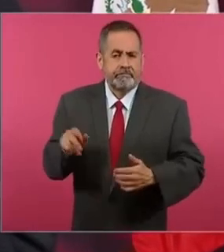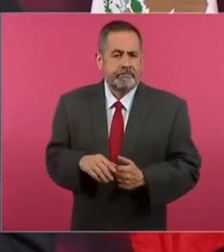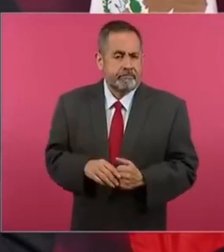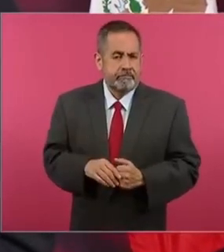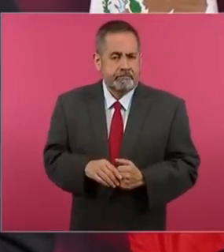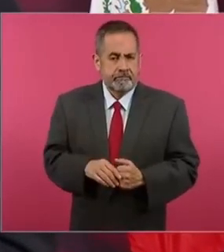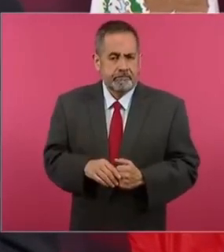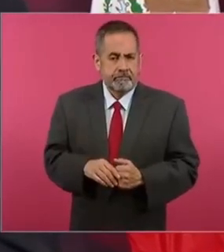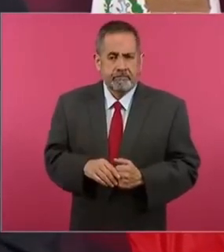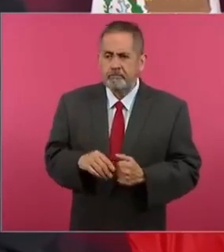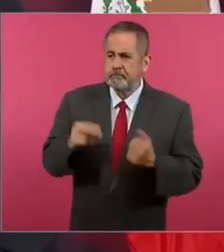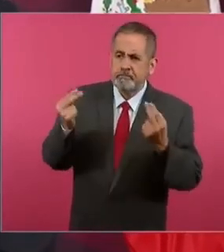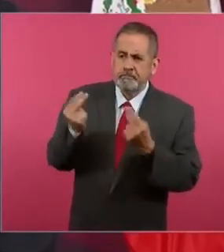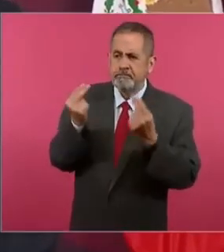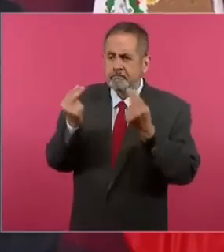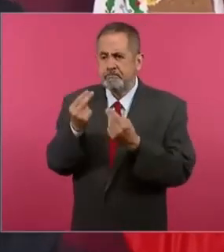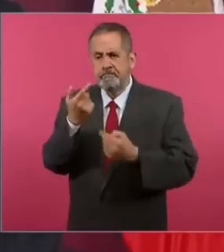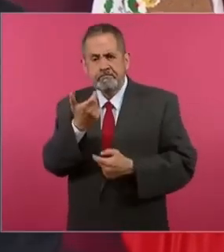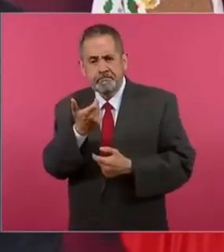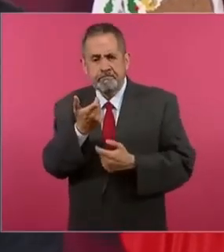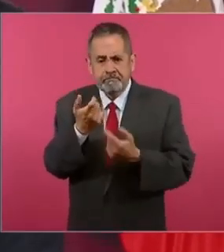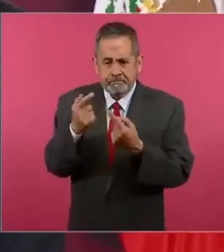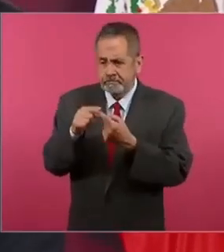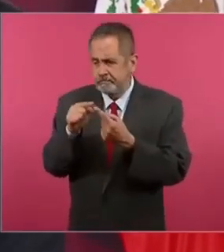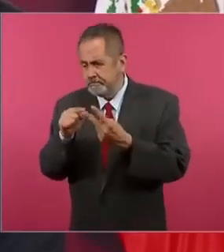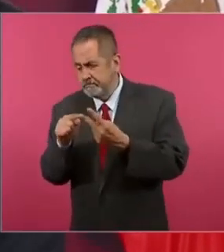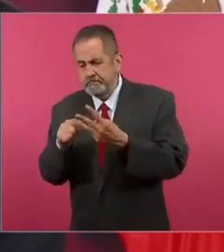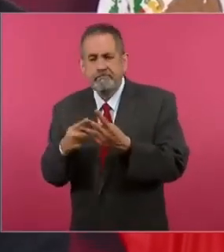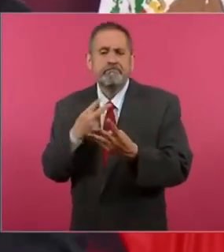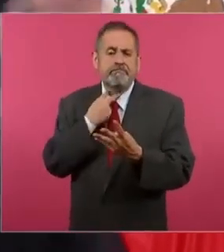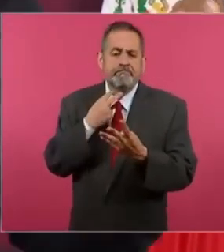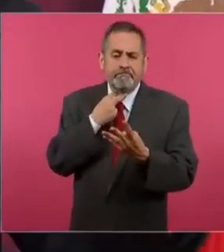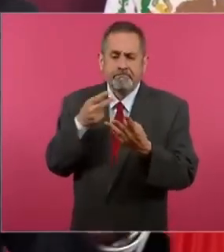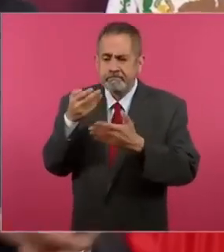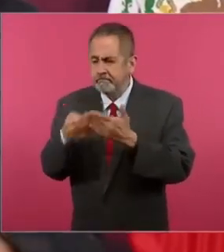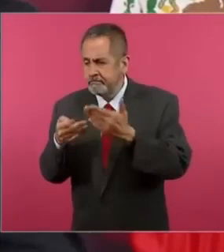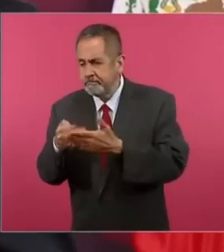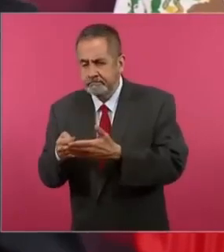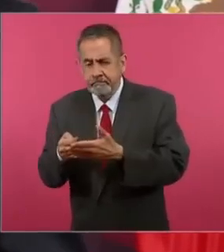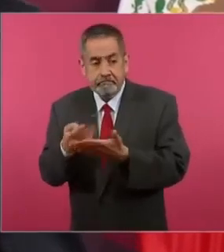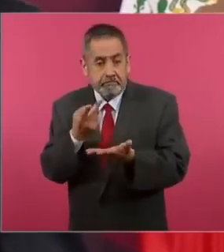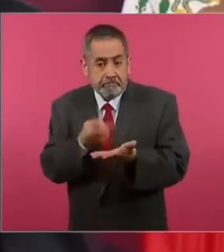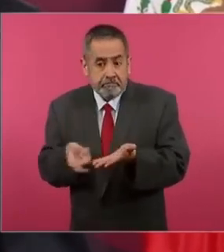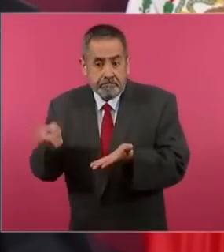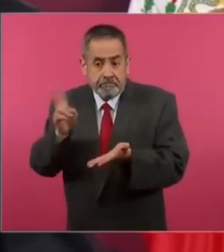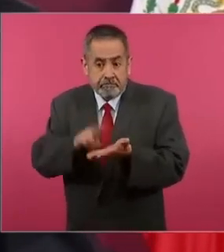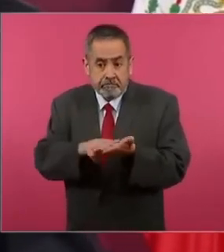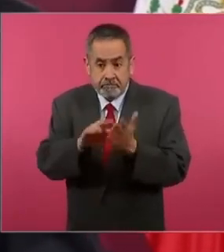tiene muchas necesidades económicas y ¿cómo va a comprar los libros?